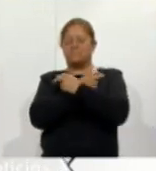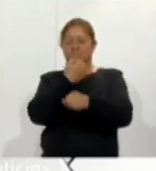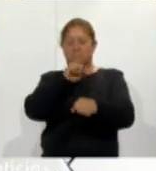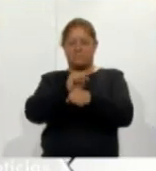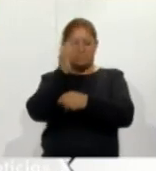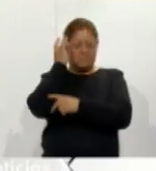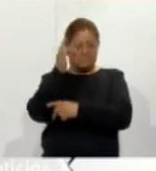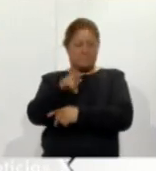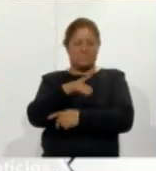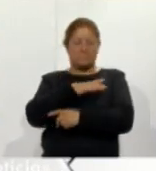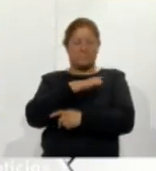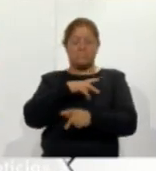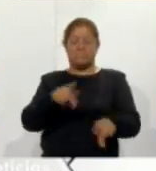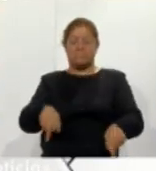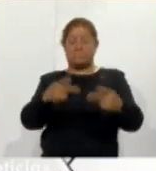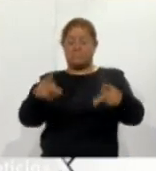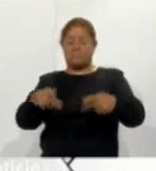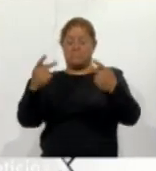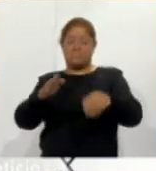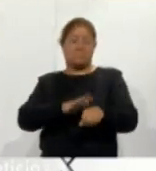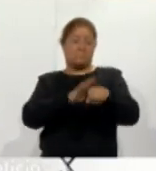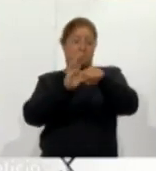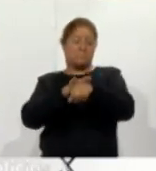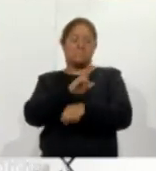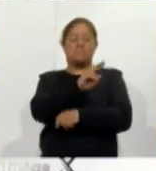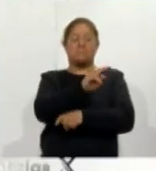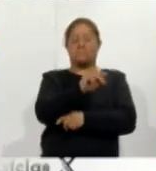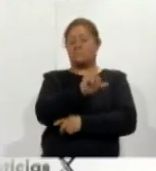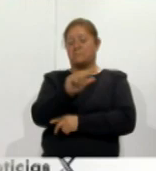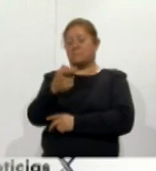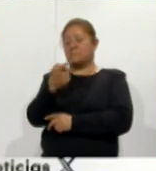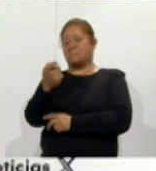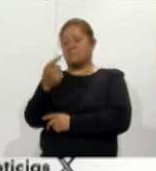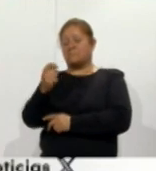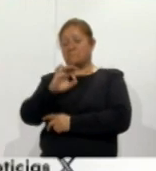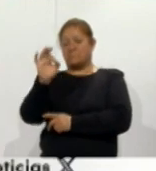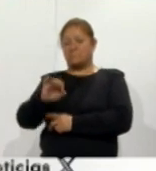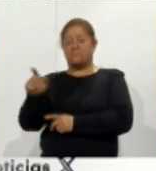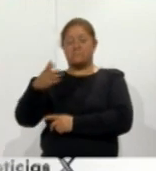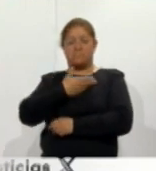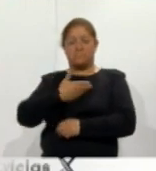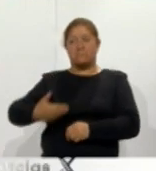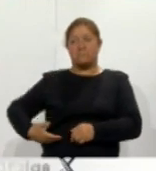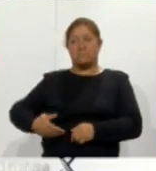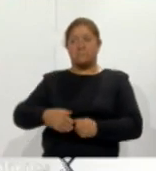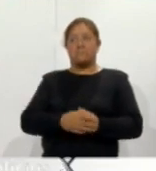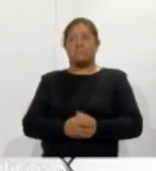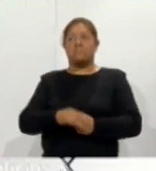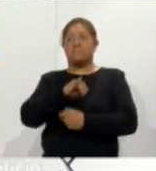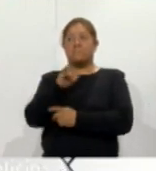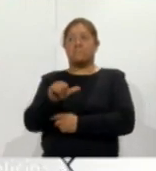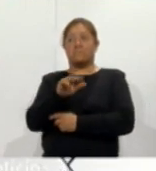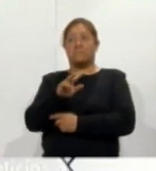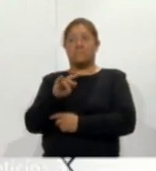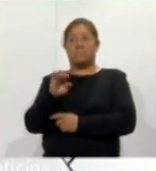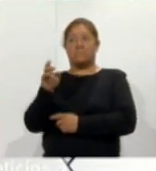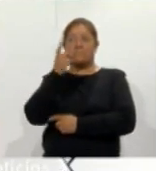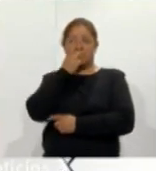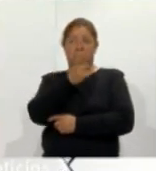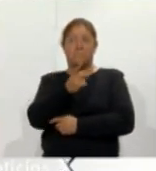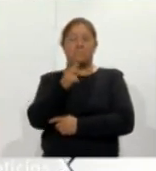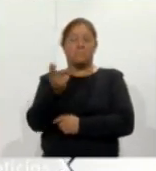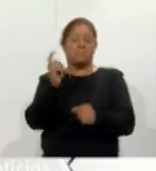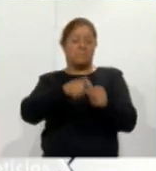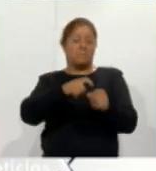en la demanda de sus productos y servicios de entre el 80 y 100% El presidente de la Canirac Javier Zamora Ríos informó que los establecimientos